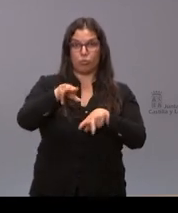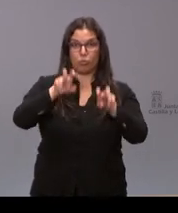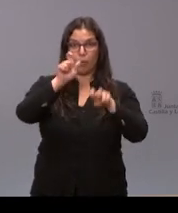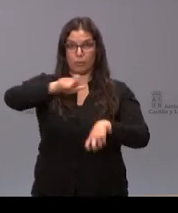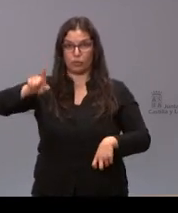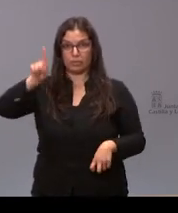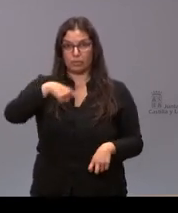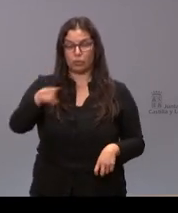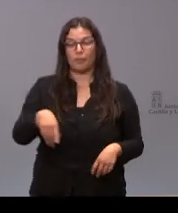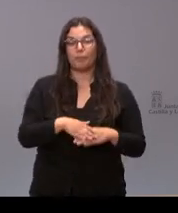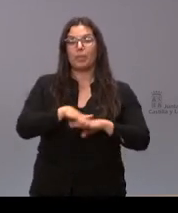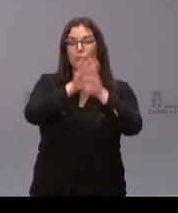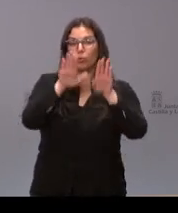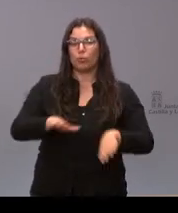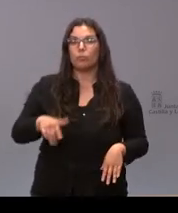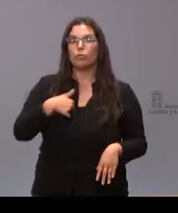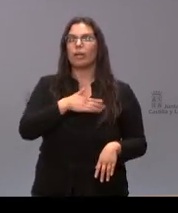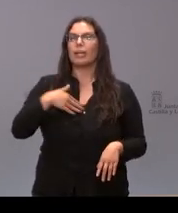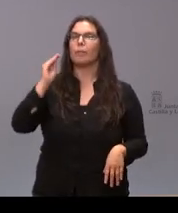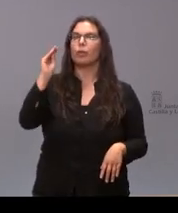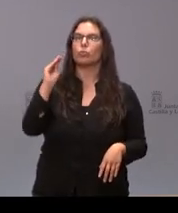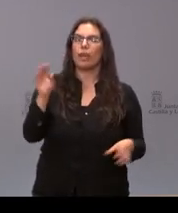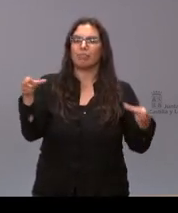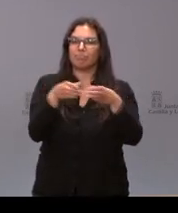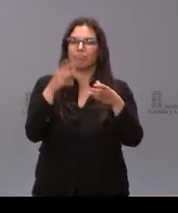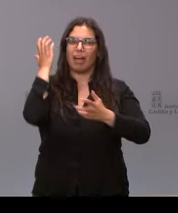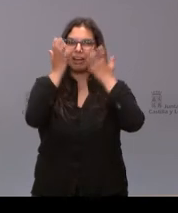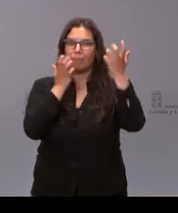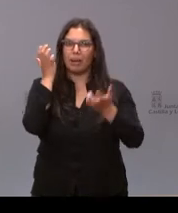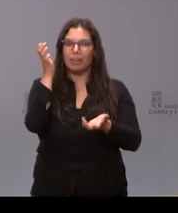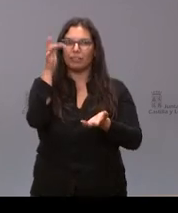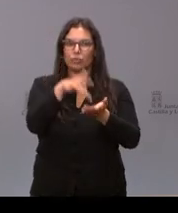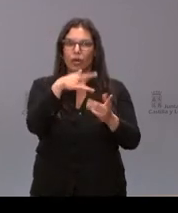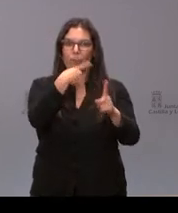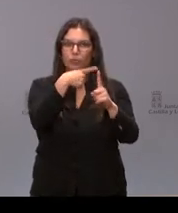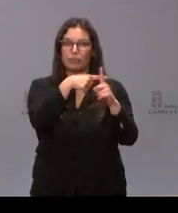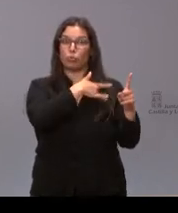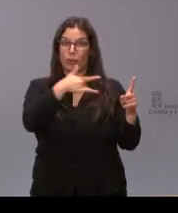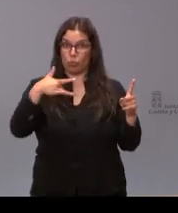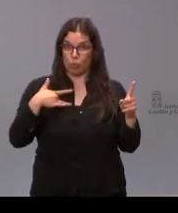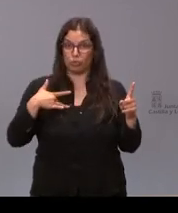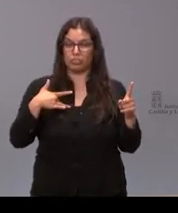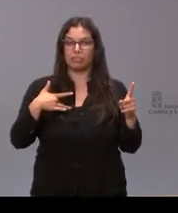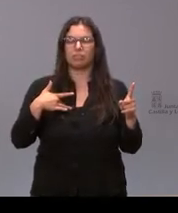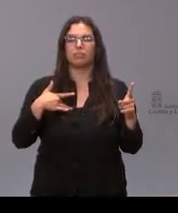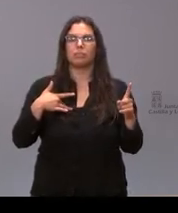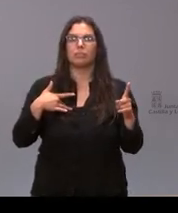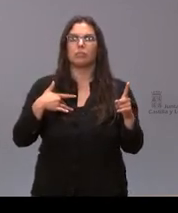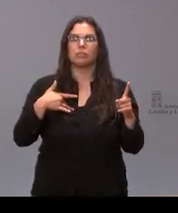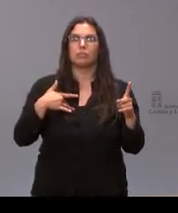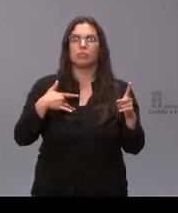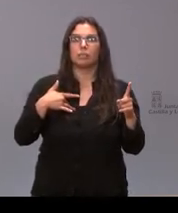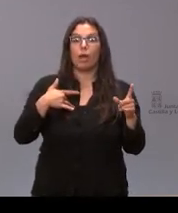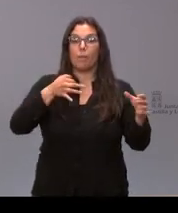terminar con este tema quería preguntar sobre los rebaños en los que ha habido animales positivos en tuberculosis que en contra